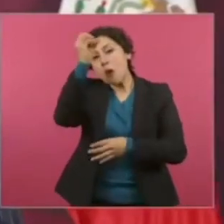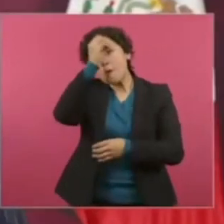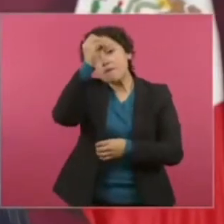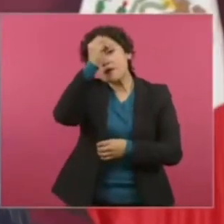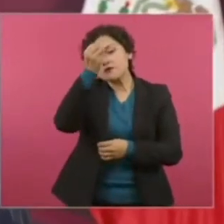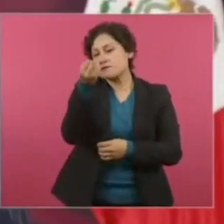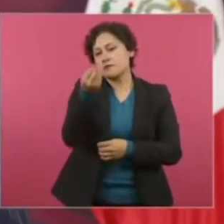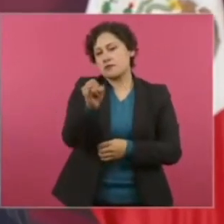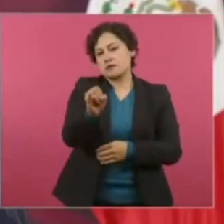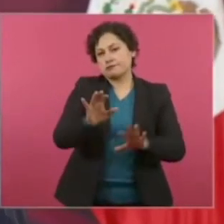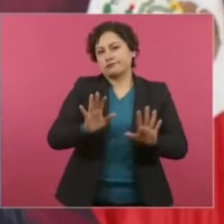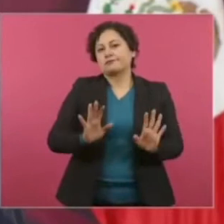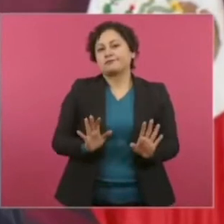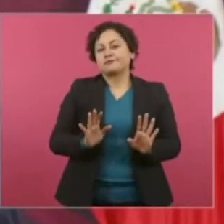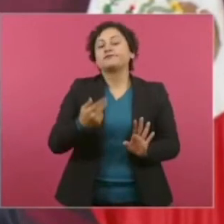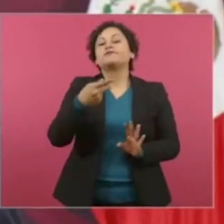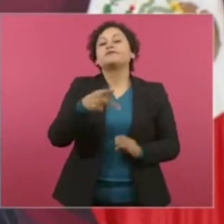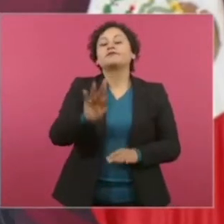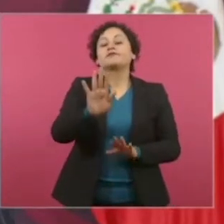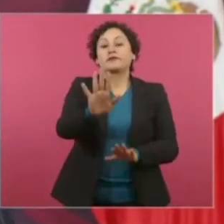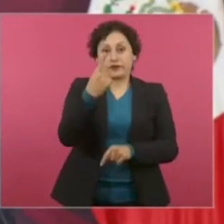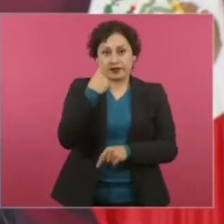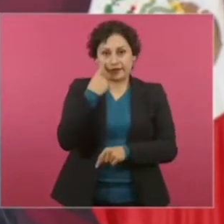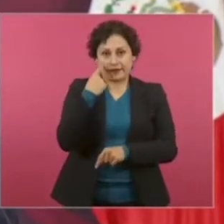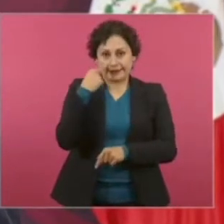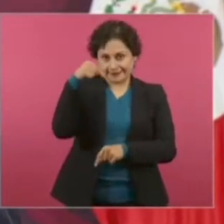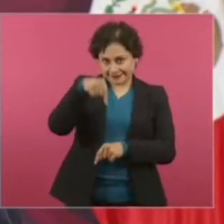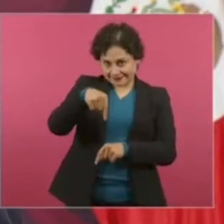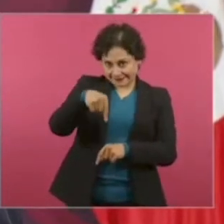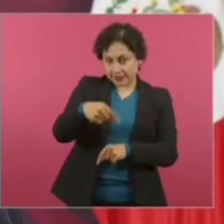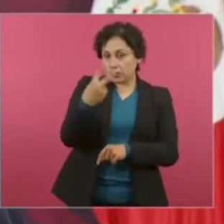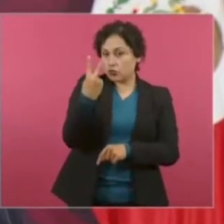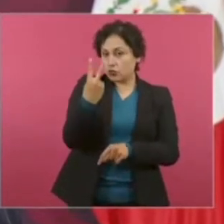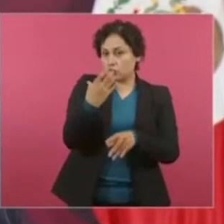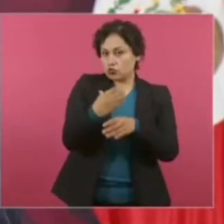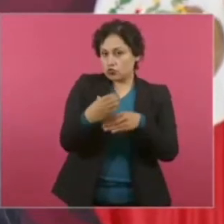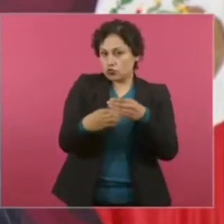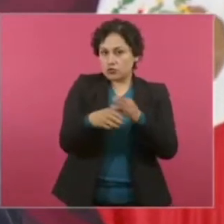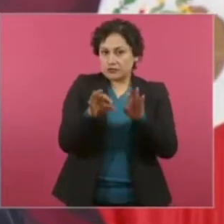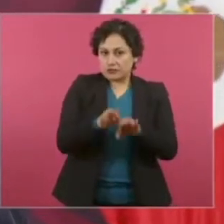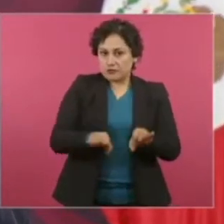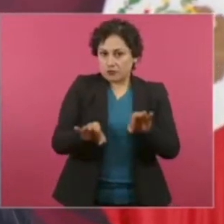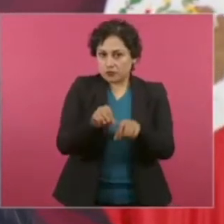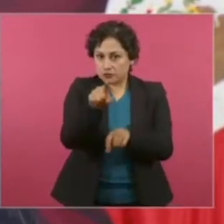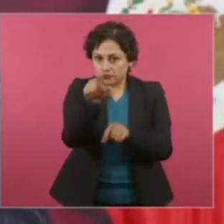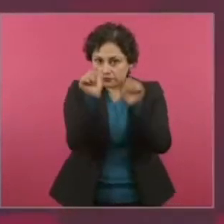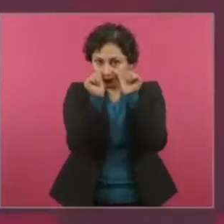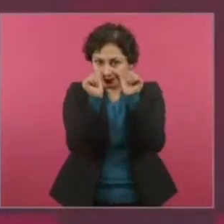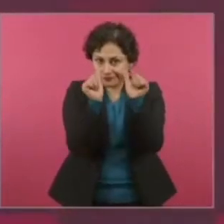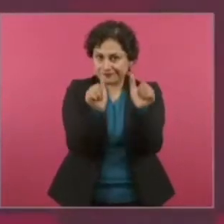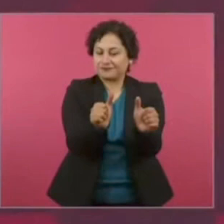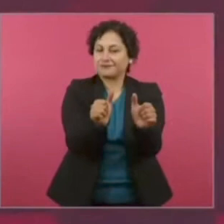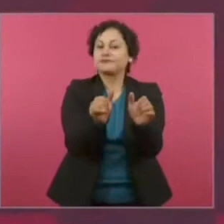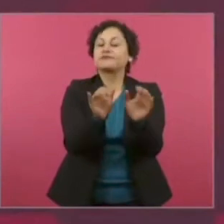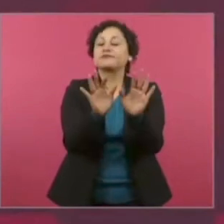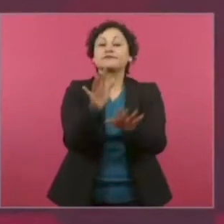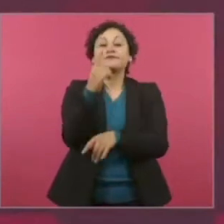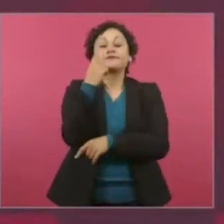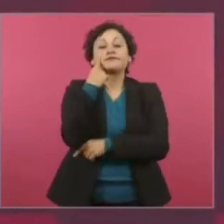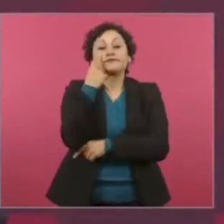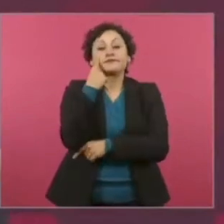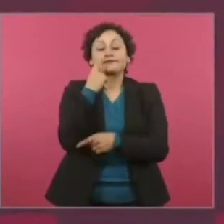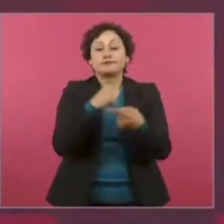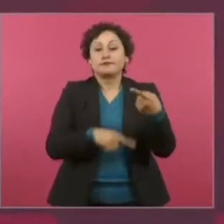casos, dos elementos importantes a considerar. Primero, que